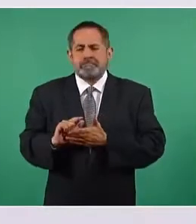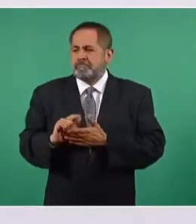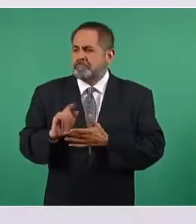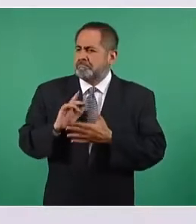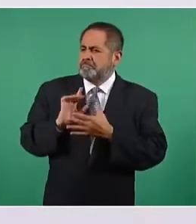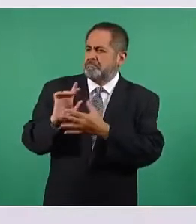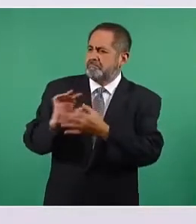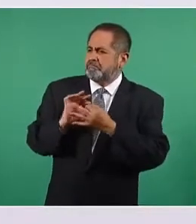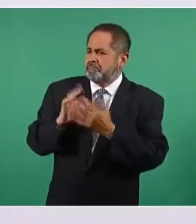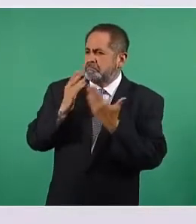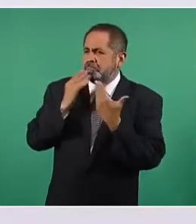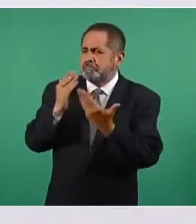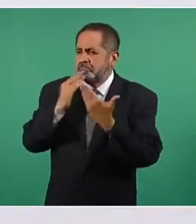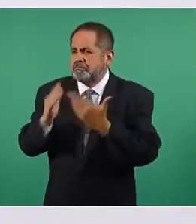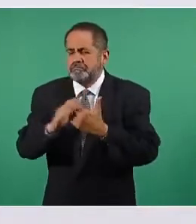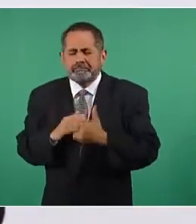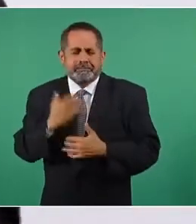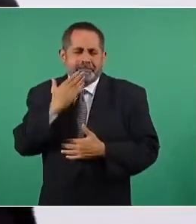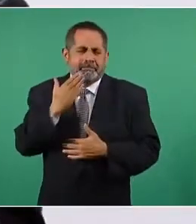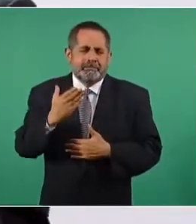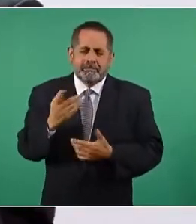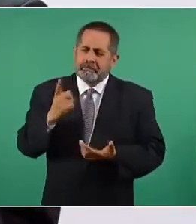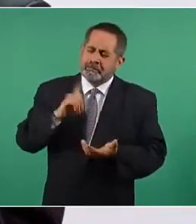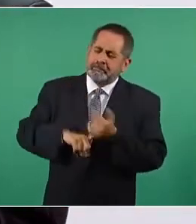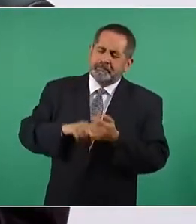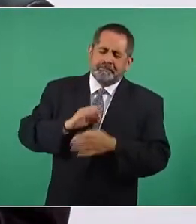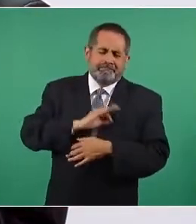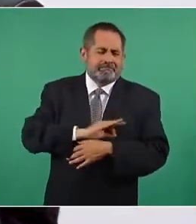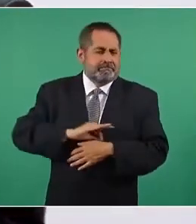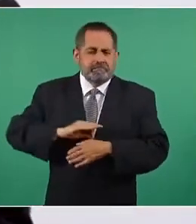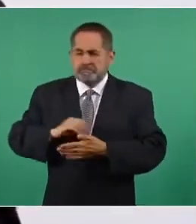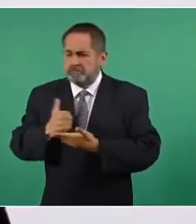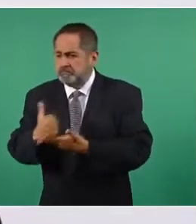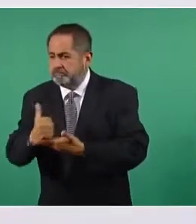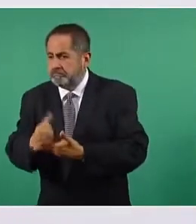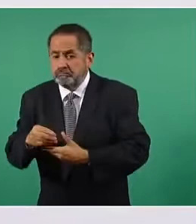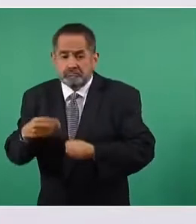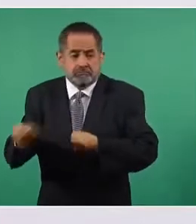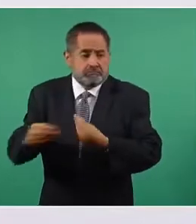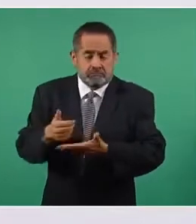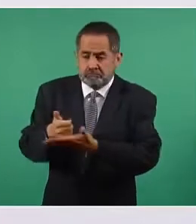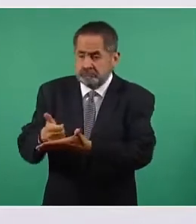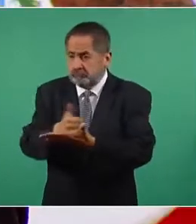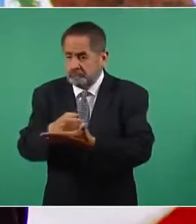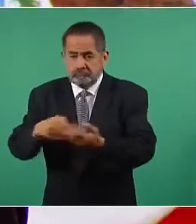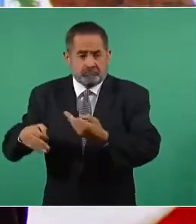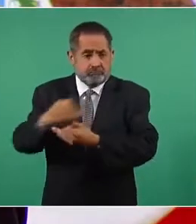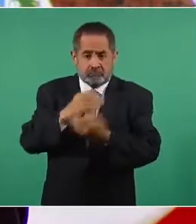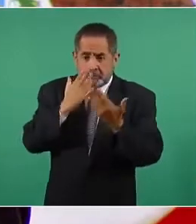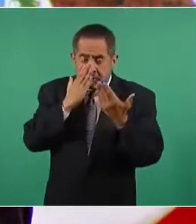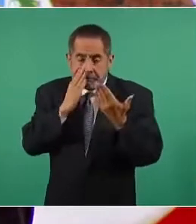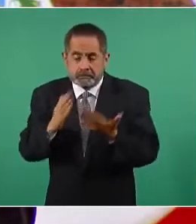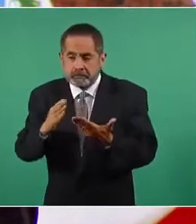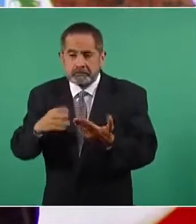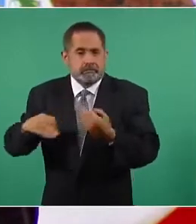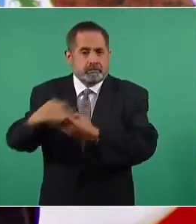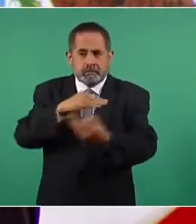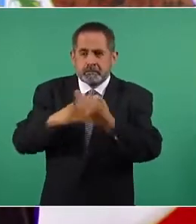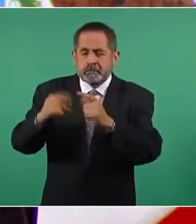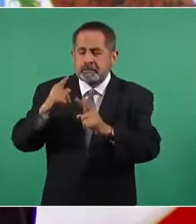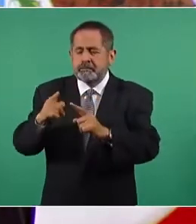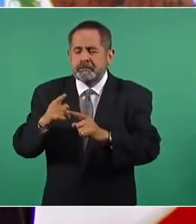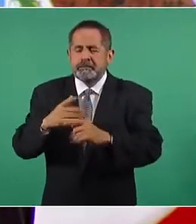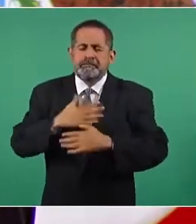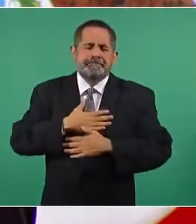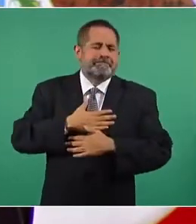gozar de la inmensa felicidad que produce el ayudar a vivir a todas y todos en un